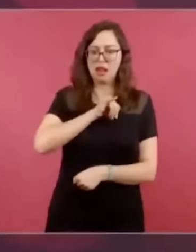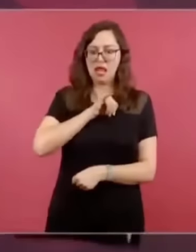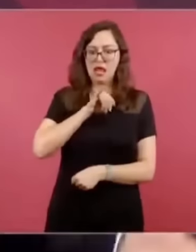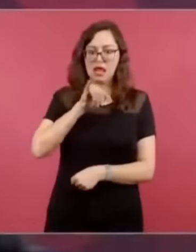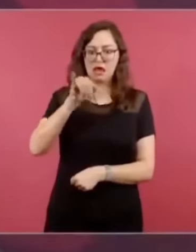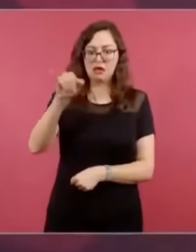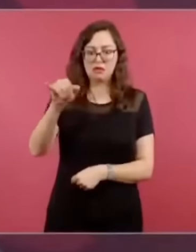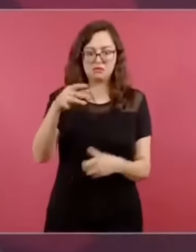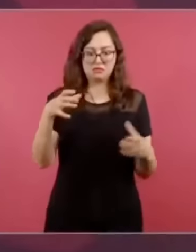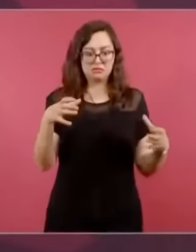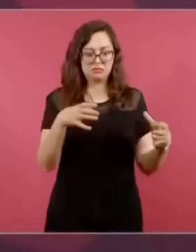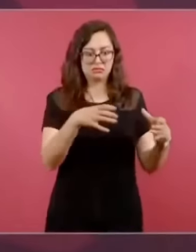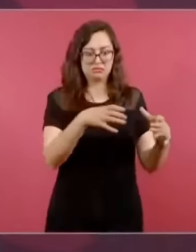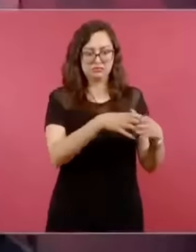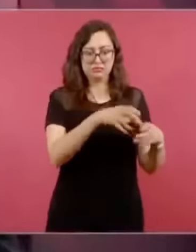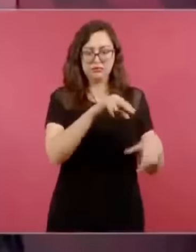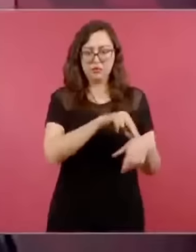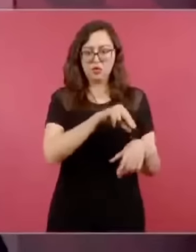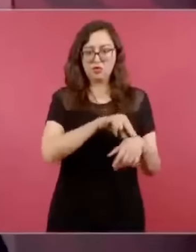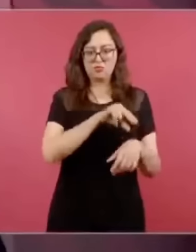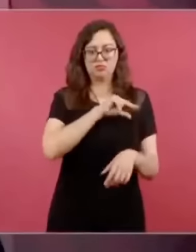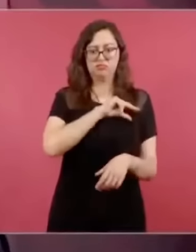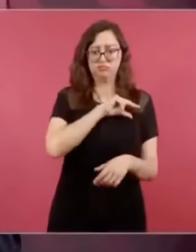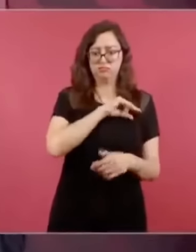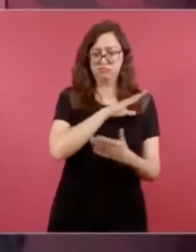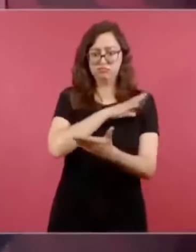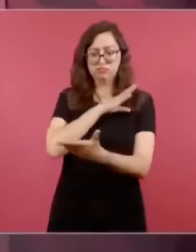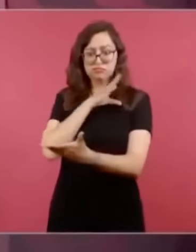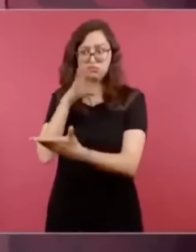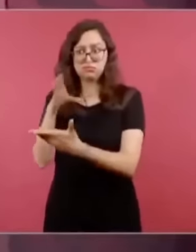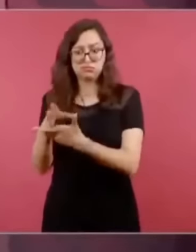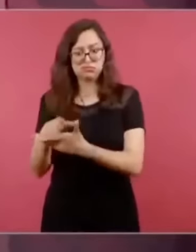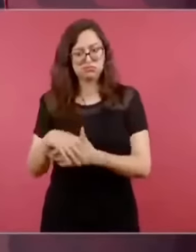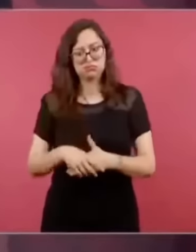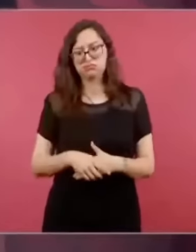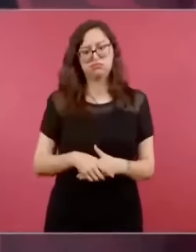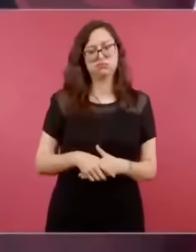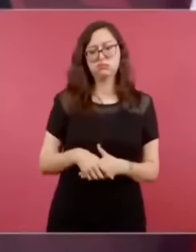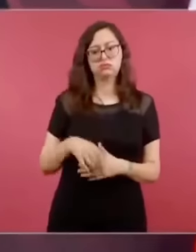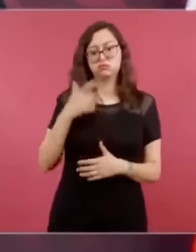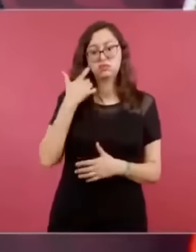muy difícil. Entonces, les vamos a dar